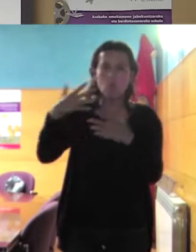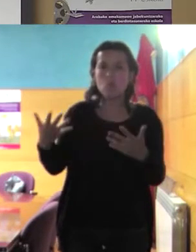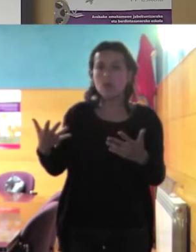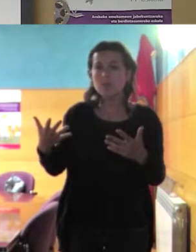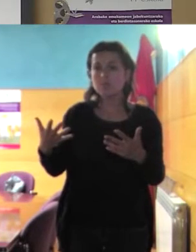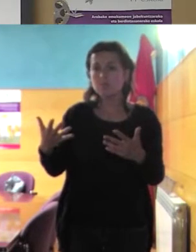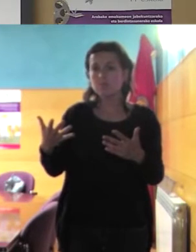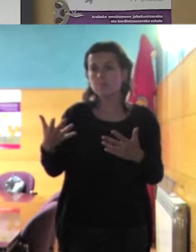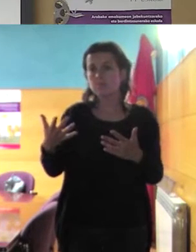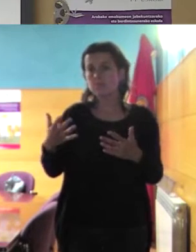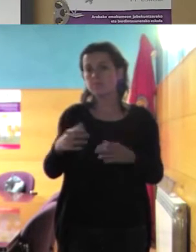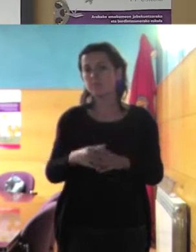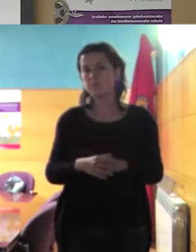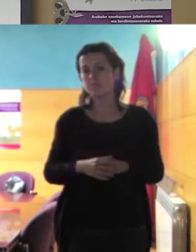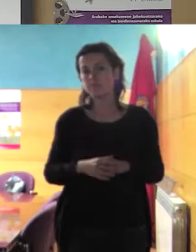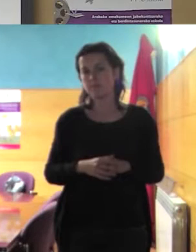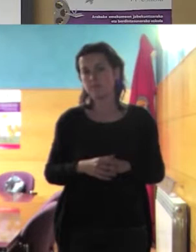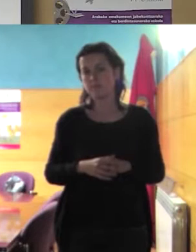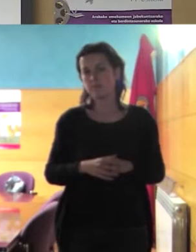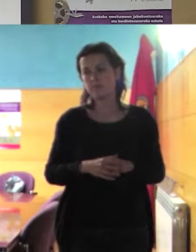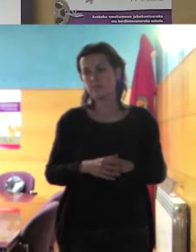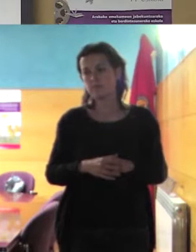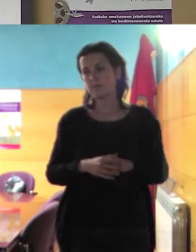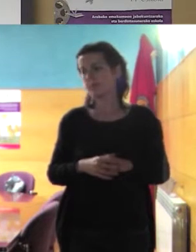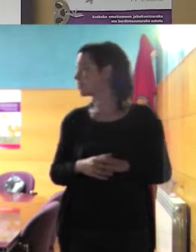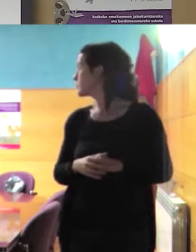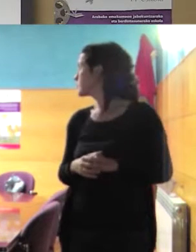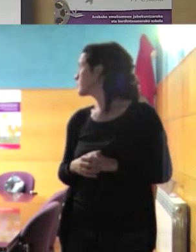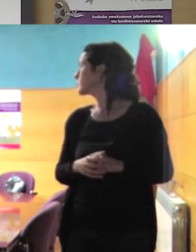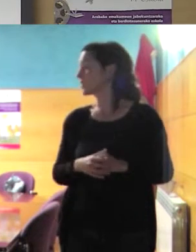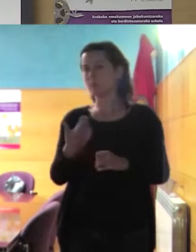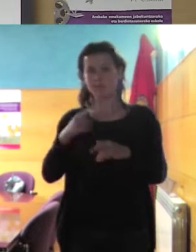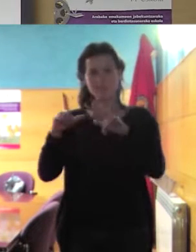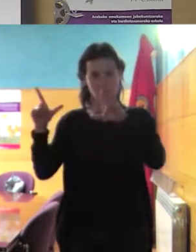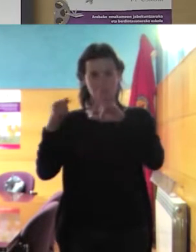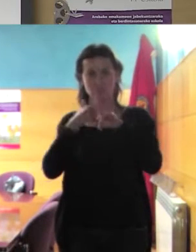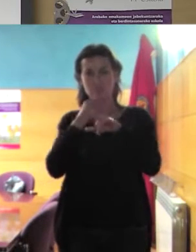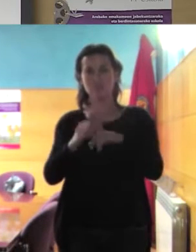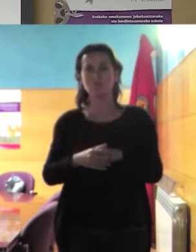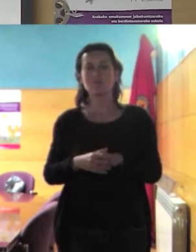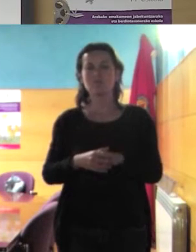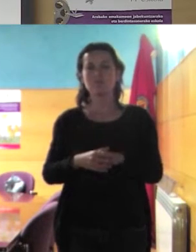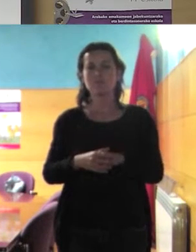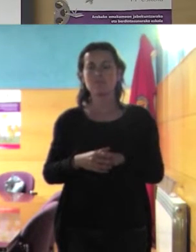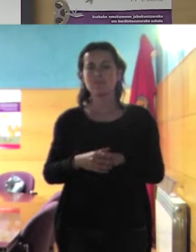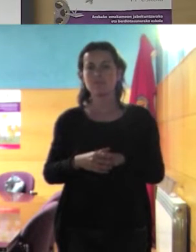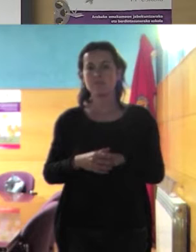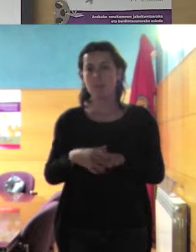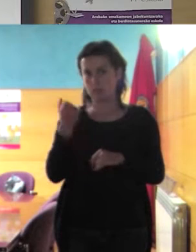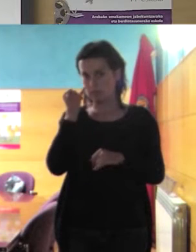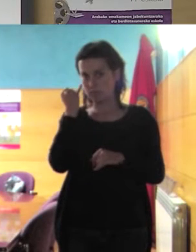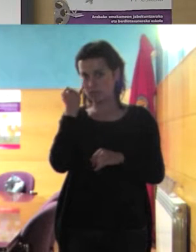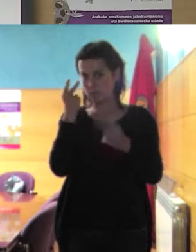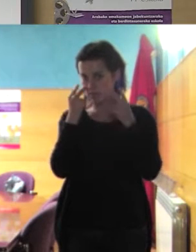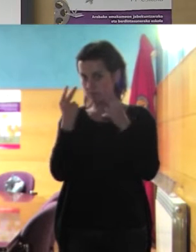bueno esta esta ilustración también me gusta es de la pulga snob y fijaos que